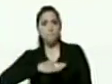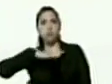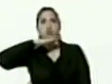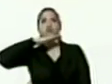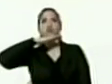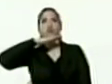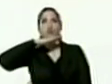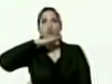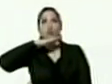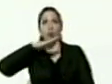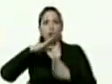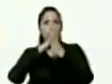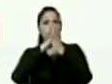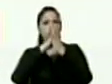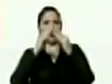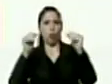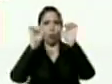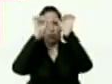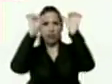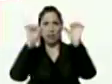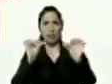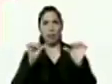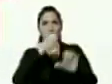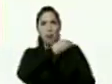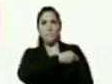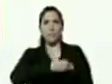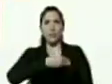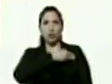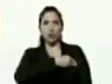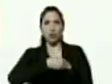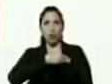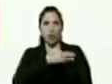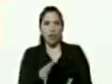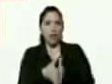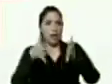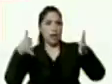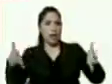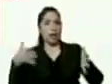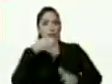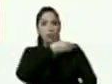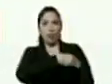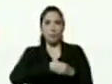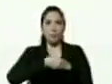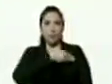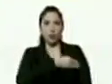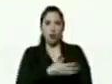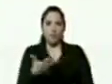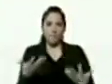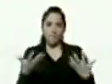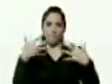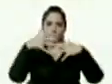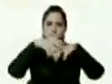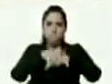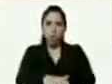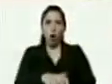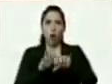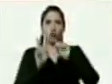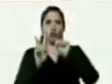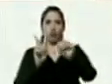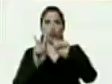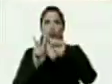todo el sistema de misiones y grandes misiones articulados con Somos Venezuela